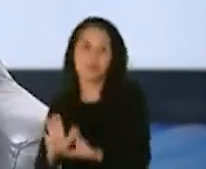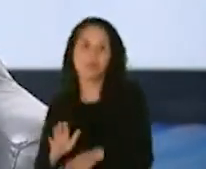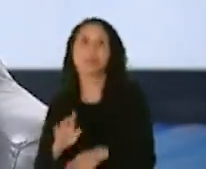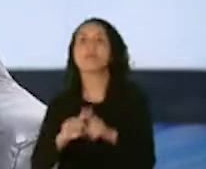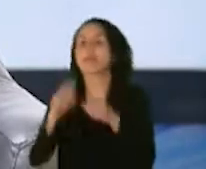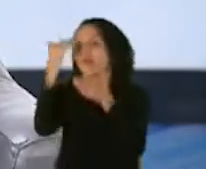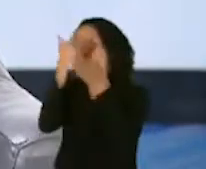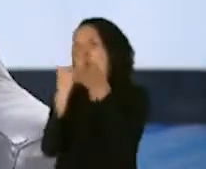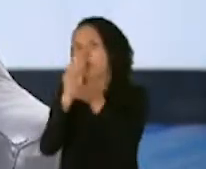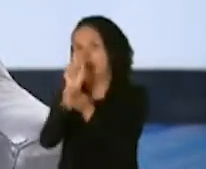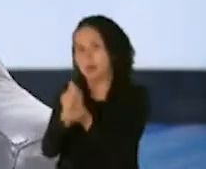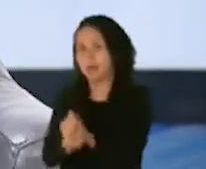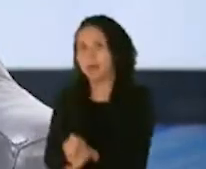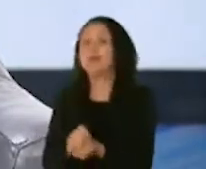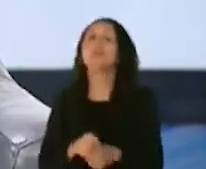específico.